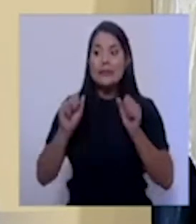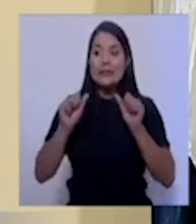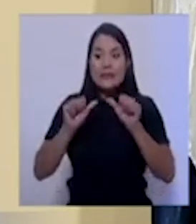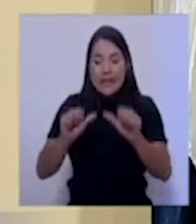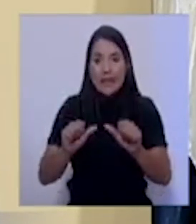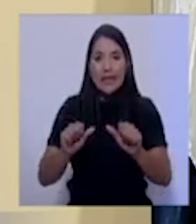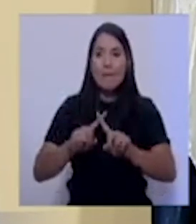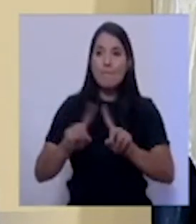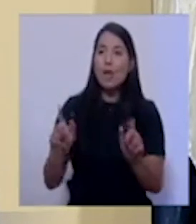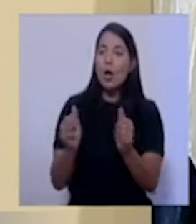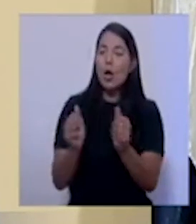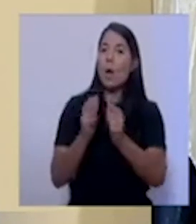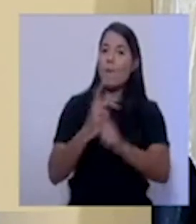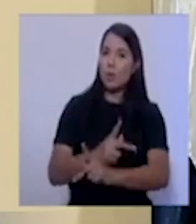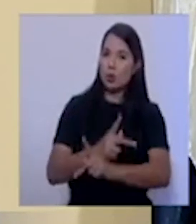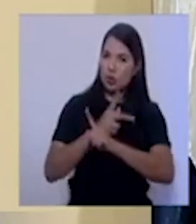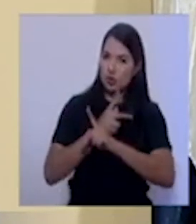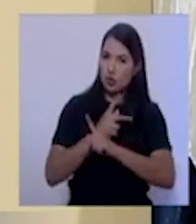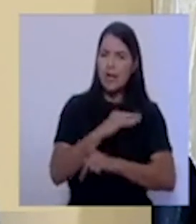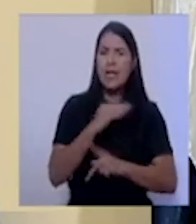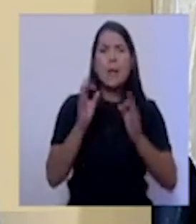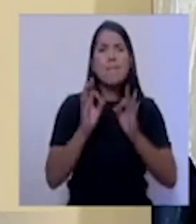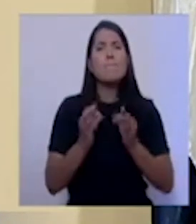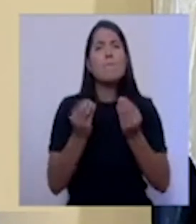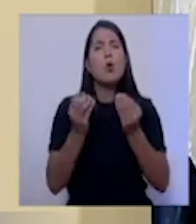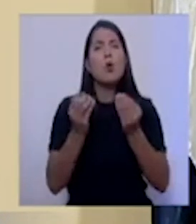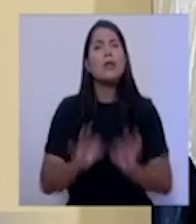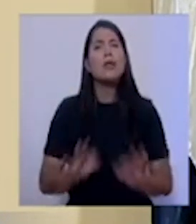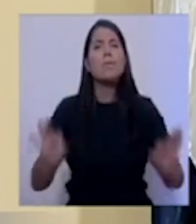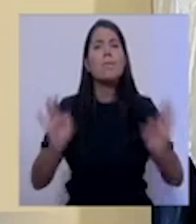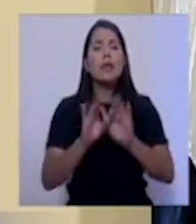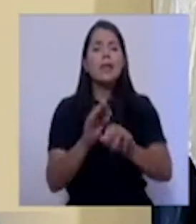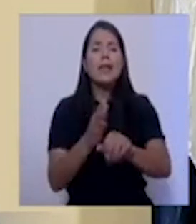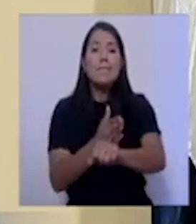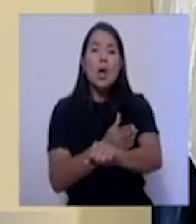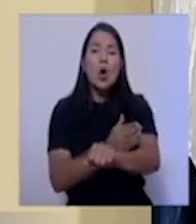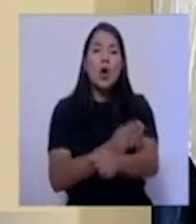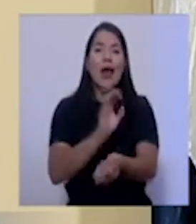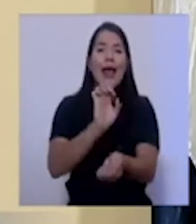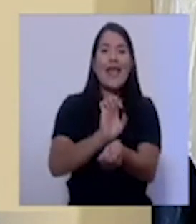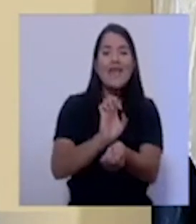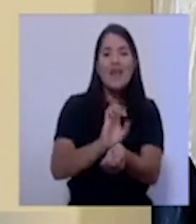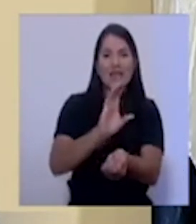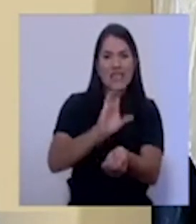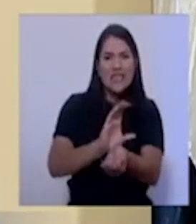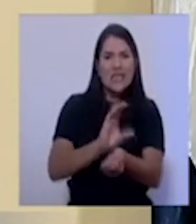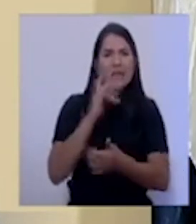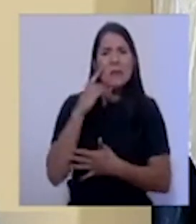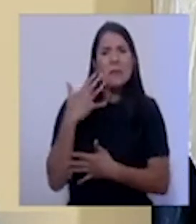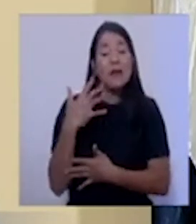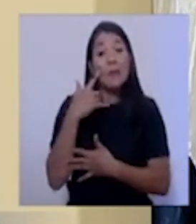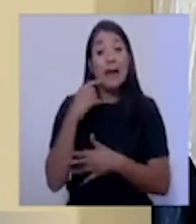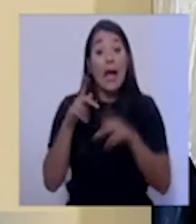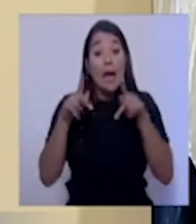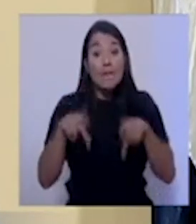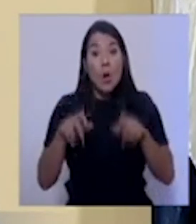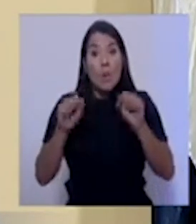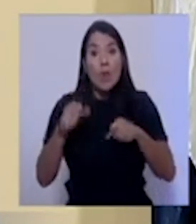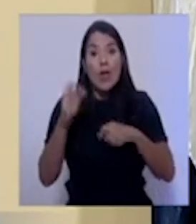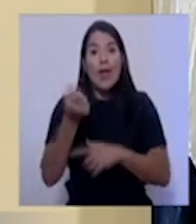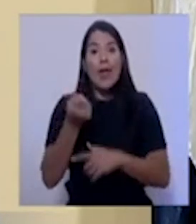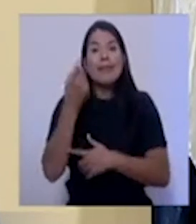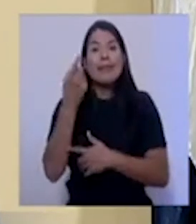fortalecer los EVAIs, fortalecer el primer nivel de atención, para asegurarnos de que la gente entienda la